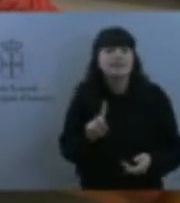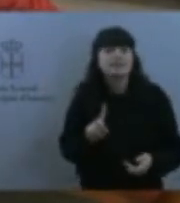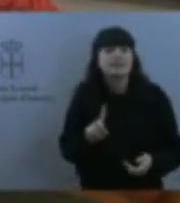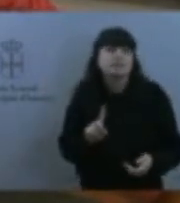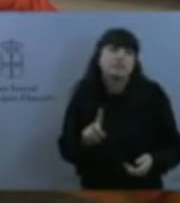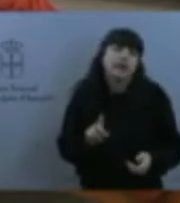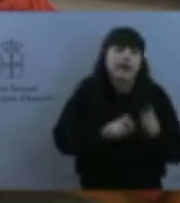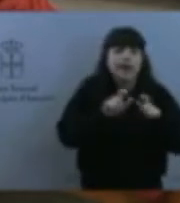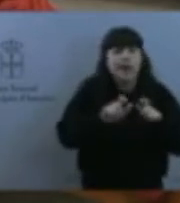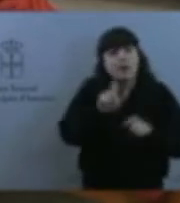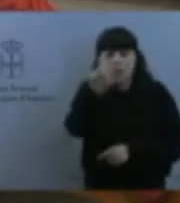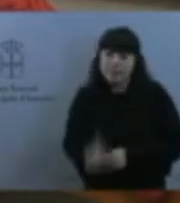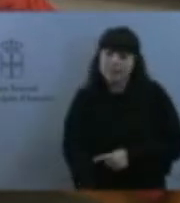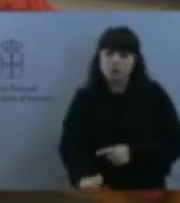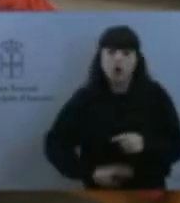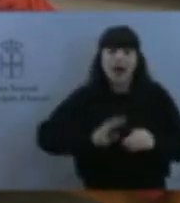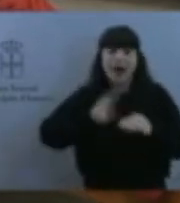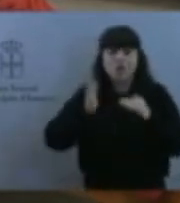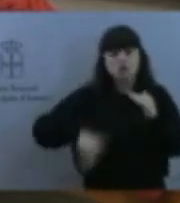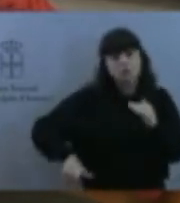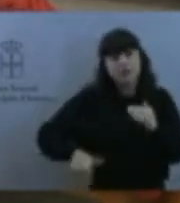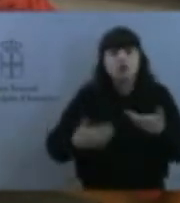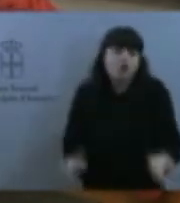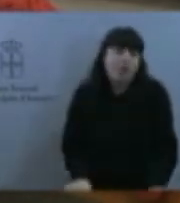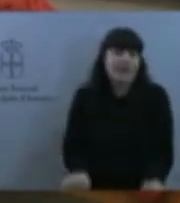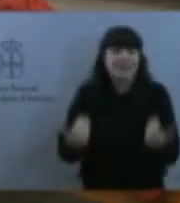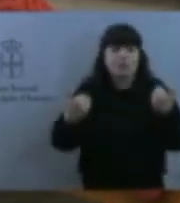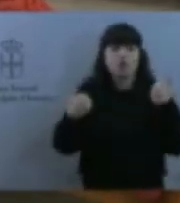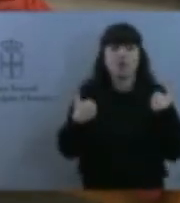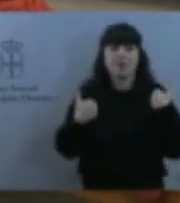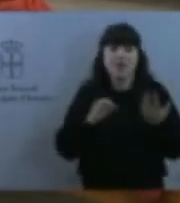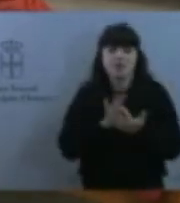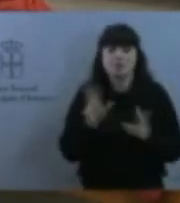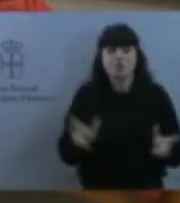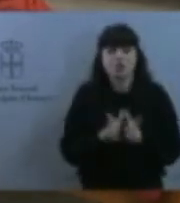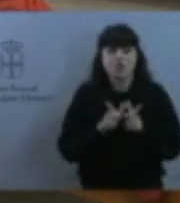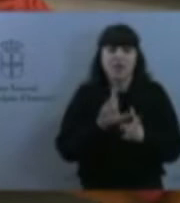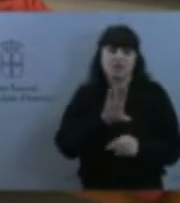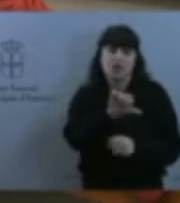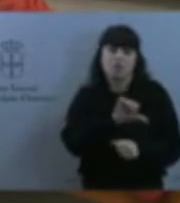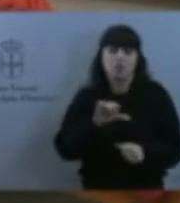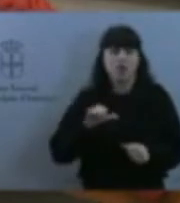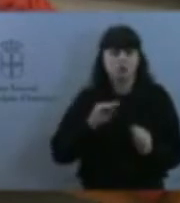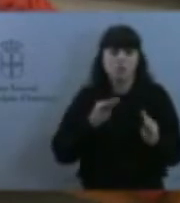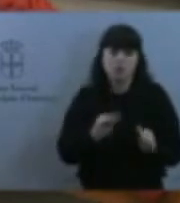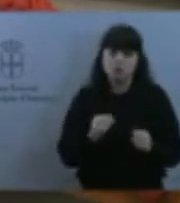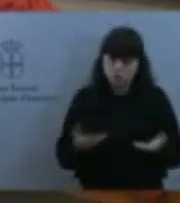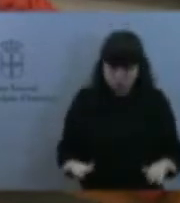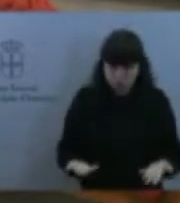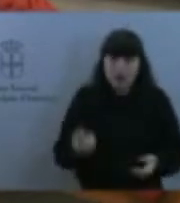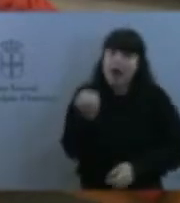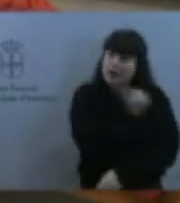autónoma, en su apartado de servicios sociales, lo atienda. Registros los hay. No hay ningún menor que no esté registrado.